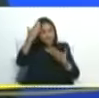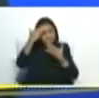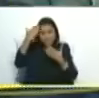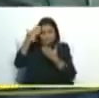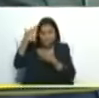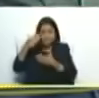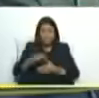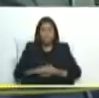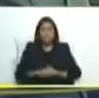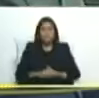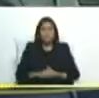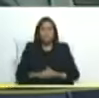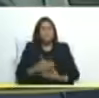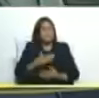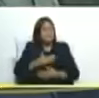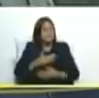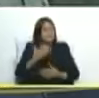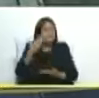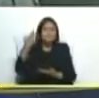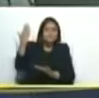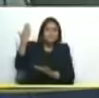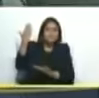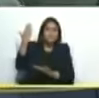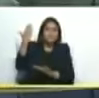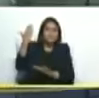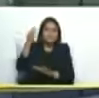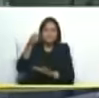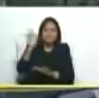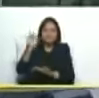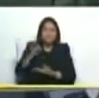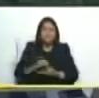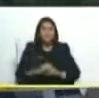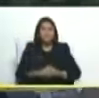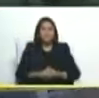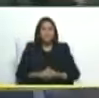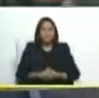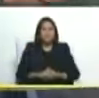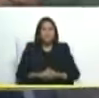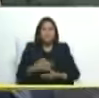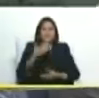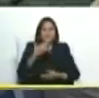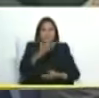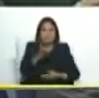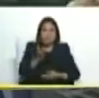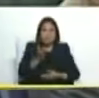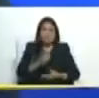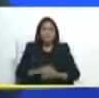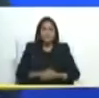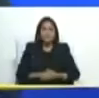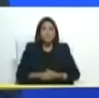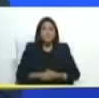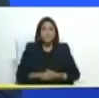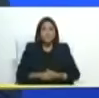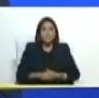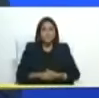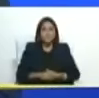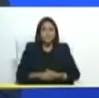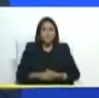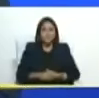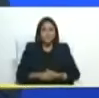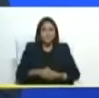solidario. Perfecto. Les agradezco mucho a ustedes,